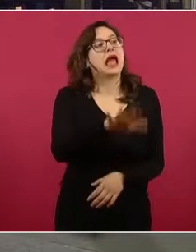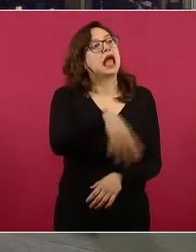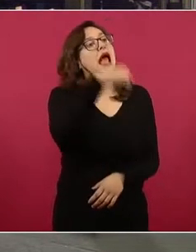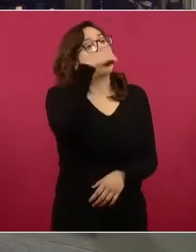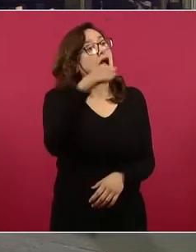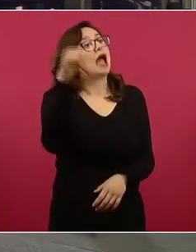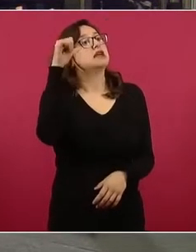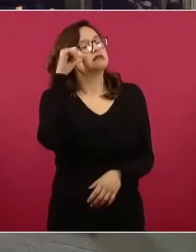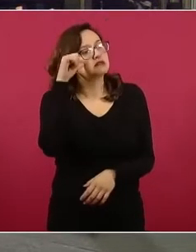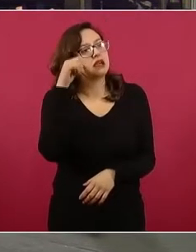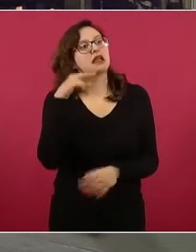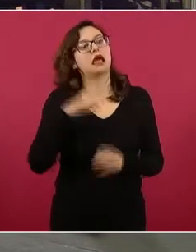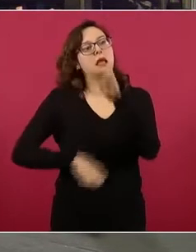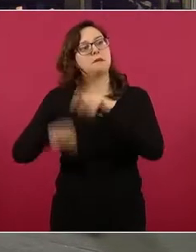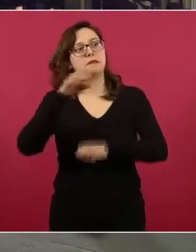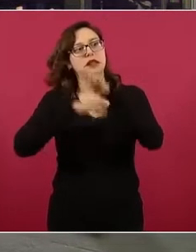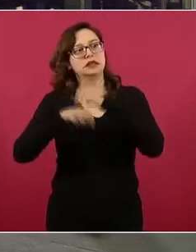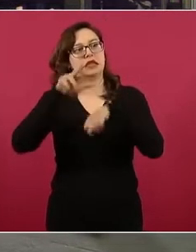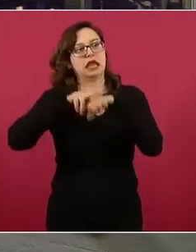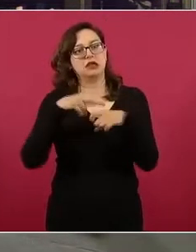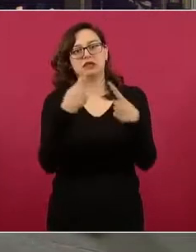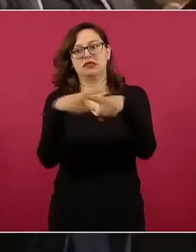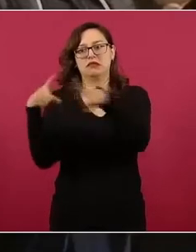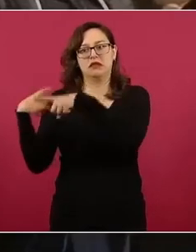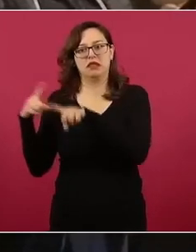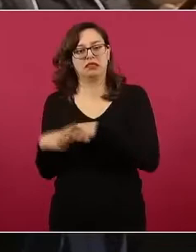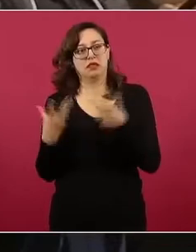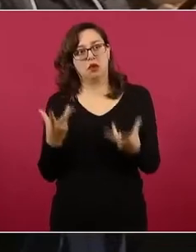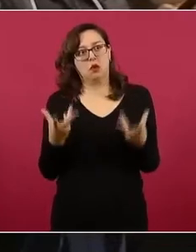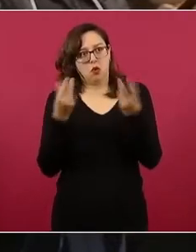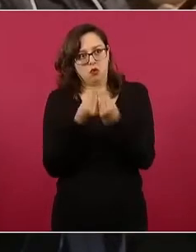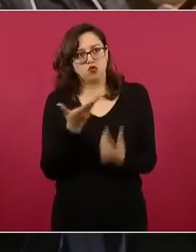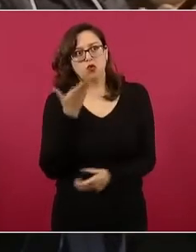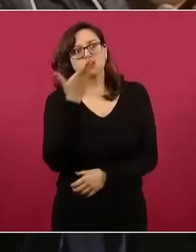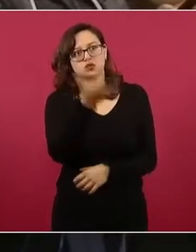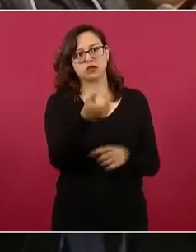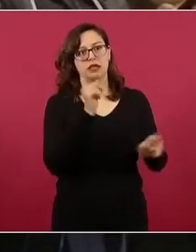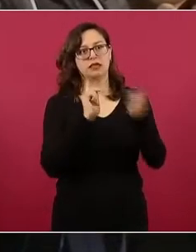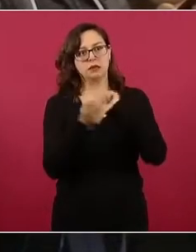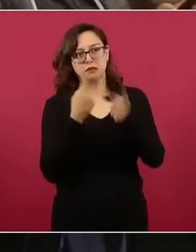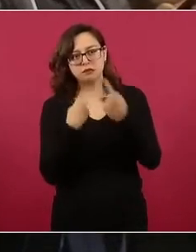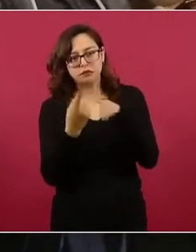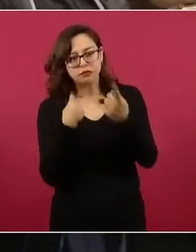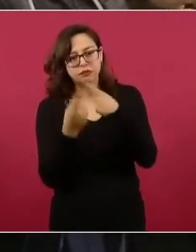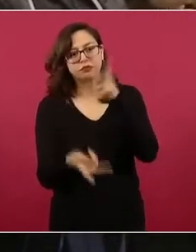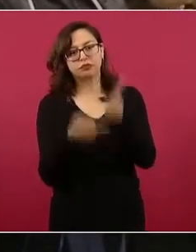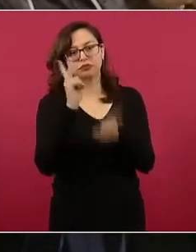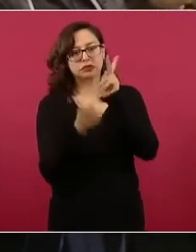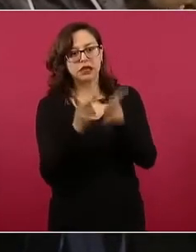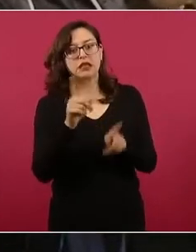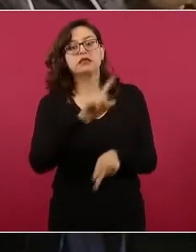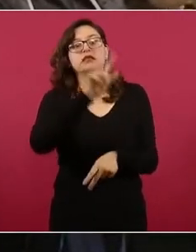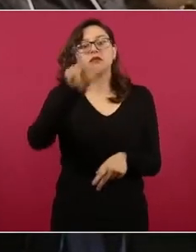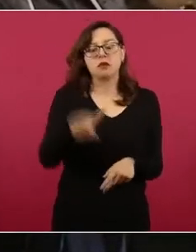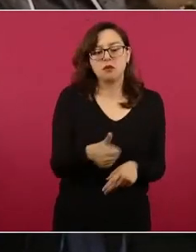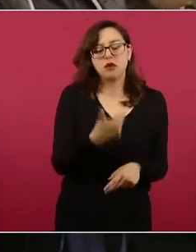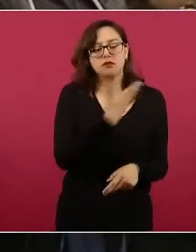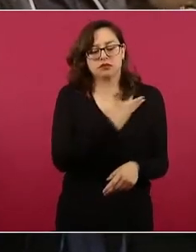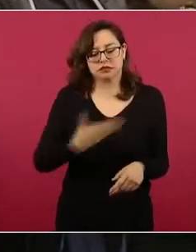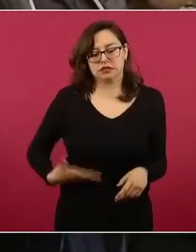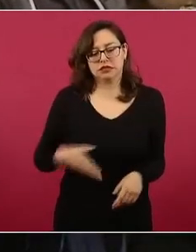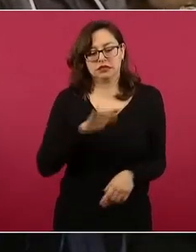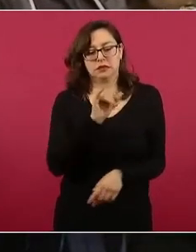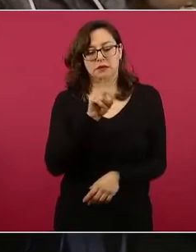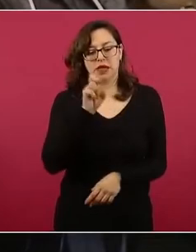pudiera abordar con el presidente en el próximo encuentro presencial, que pudiera ser en julio, y también en las últimas horas el presidente Joe